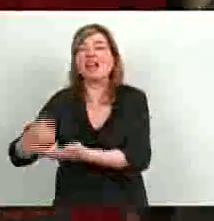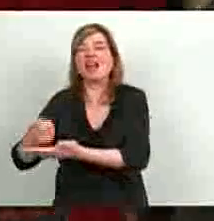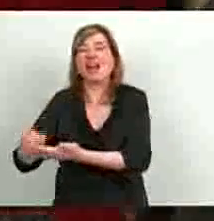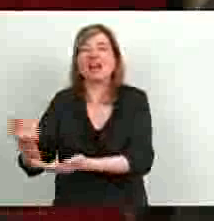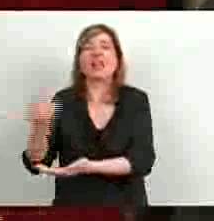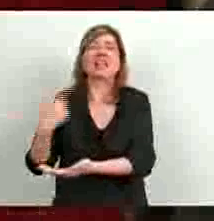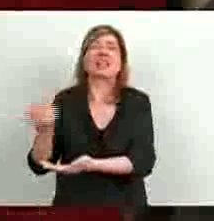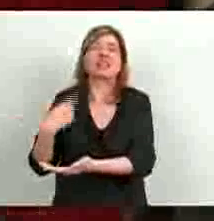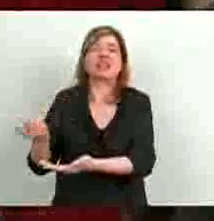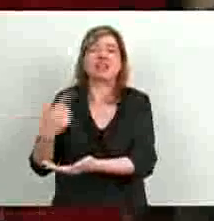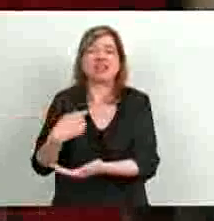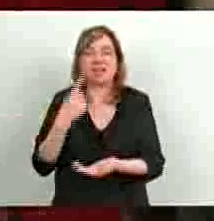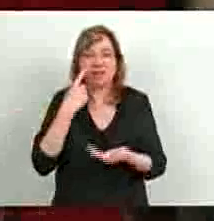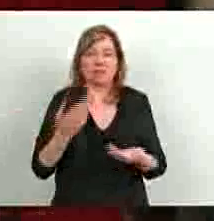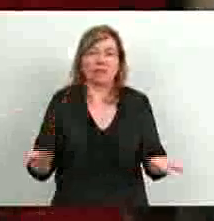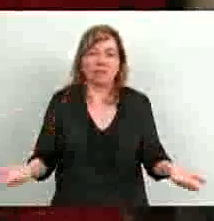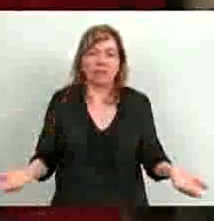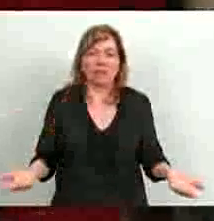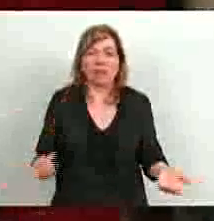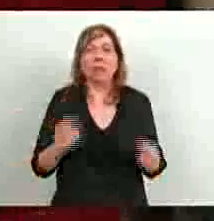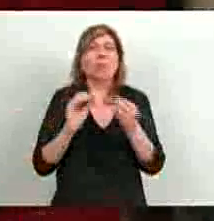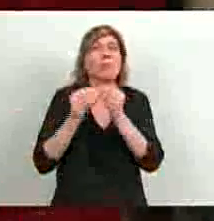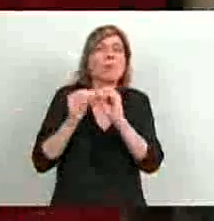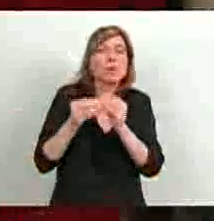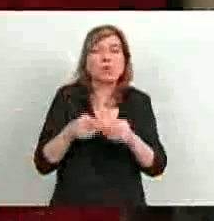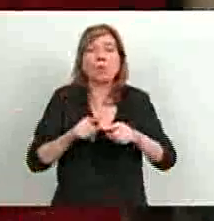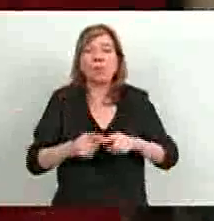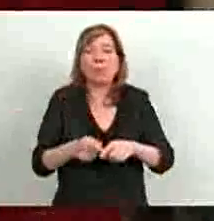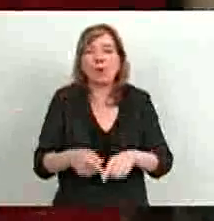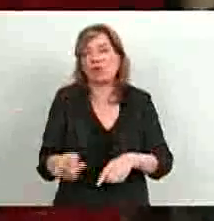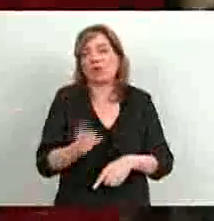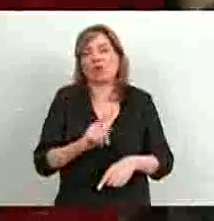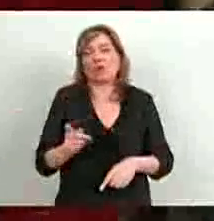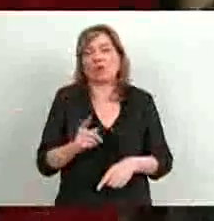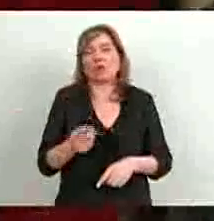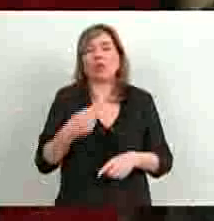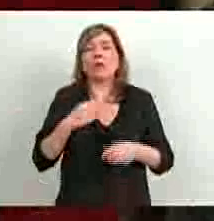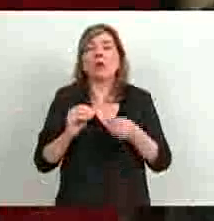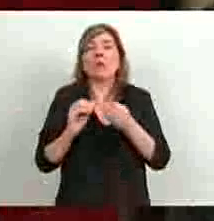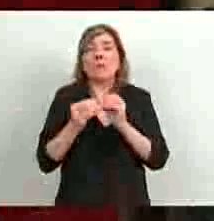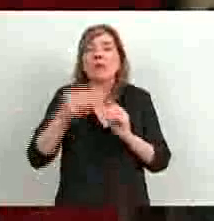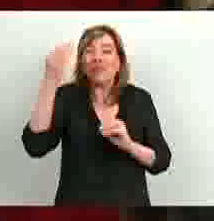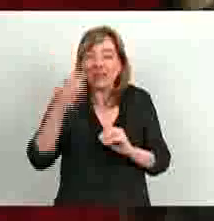verán, el problema no son las políticas, el problema es el rumbo que tenemos, que es el que no...